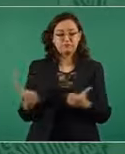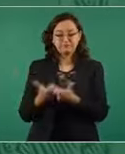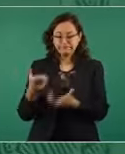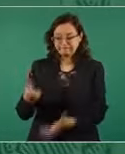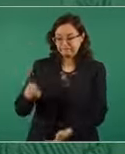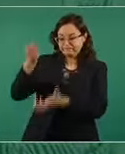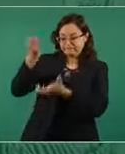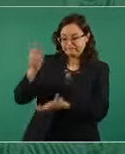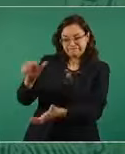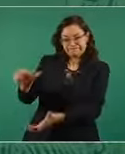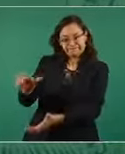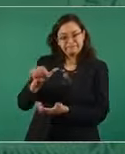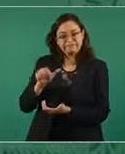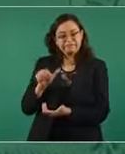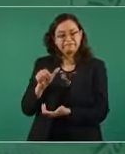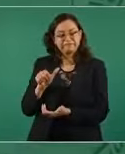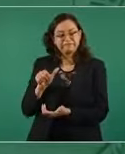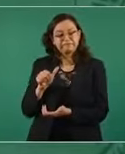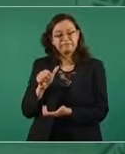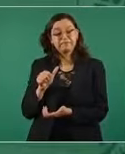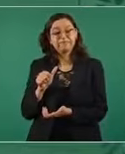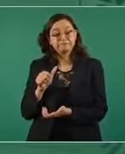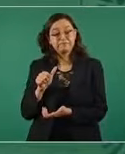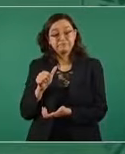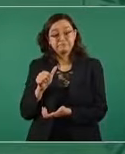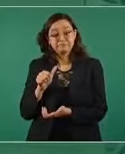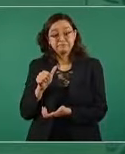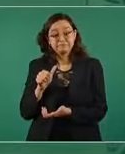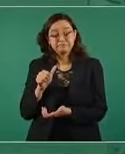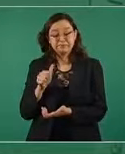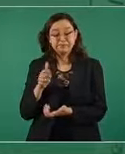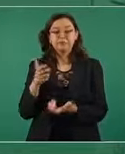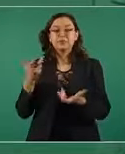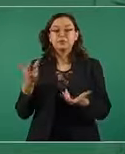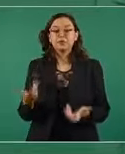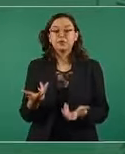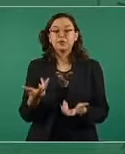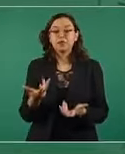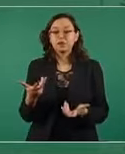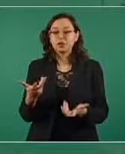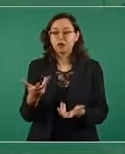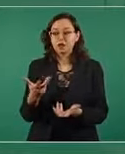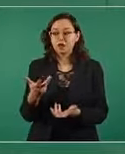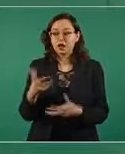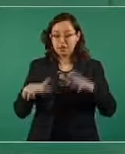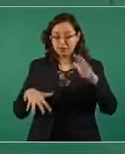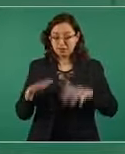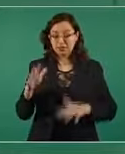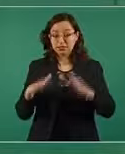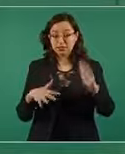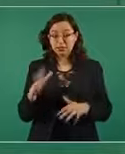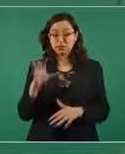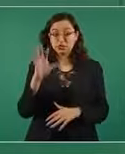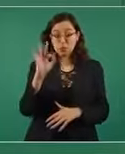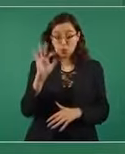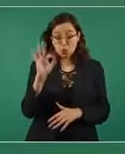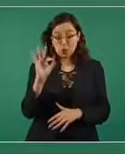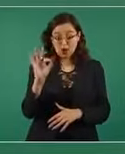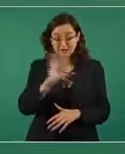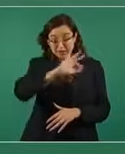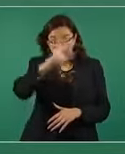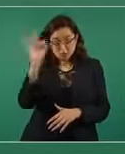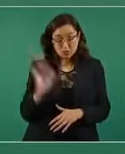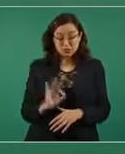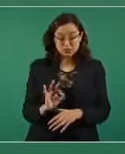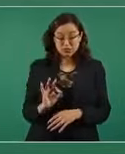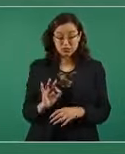Hasta llegó a ser del 40 por ciento del presupuesto nacional